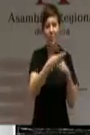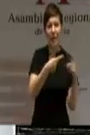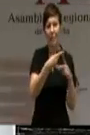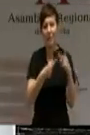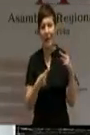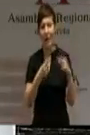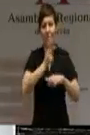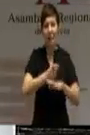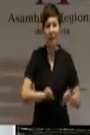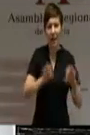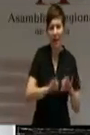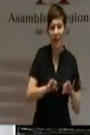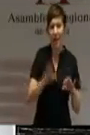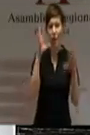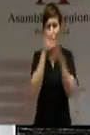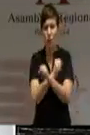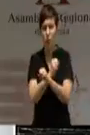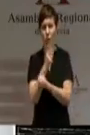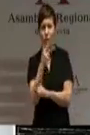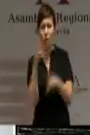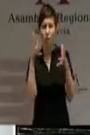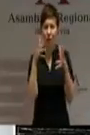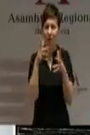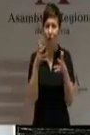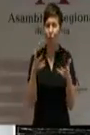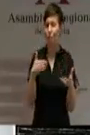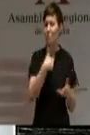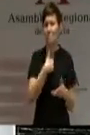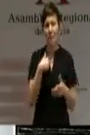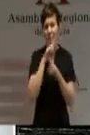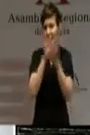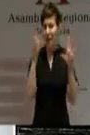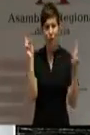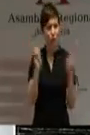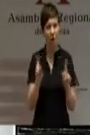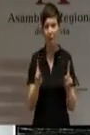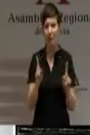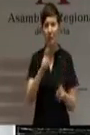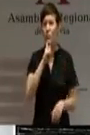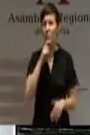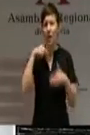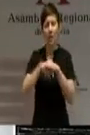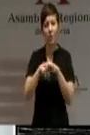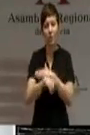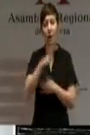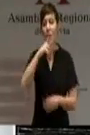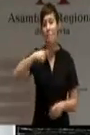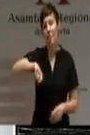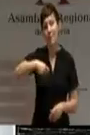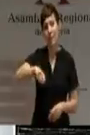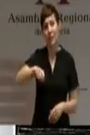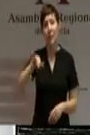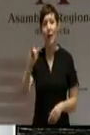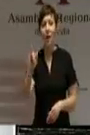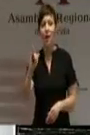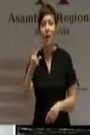a dos medios consejeros de Economía y Hacienda. Es complicado de gestionar. Tenemos un presidente, otro presidente que no se va y